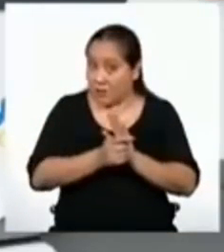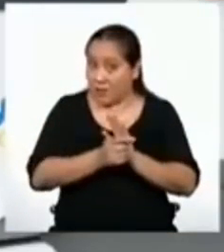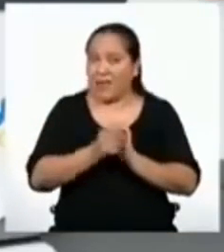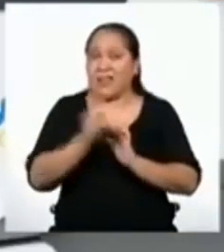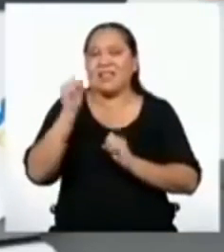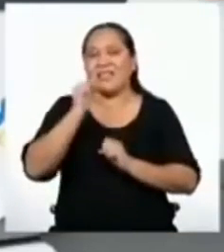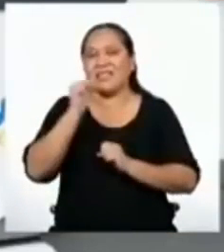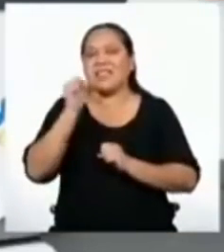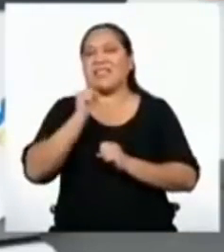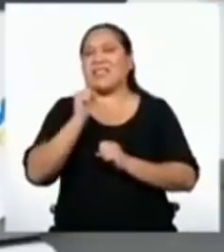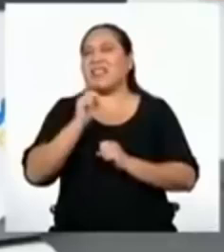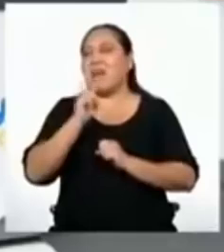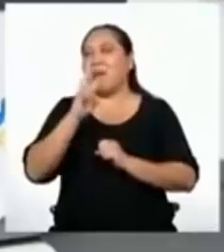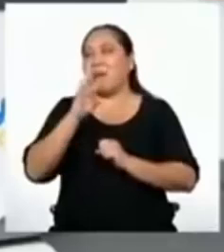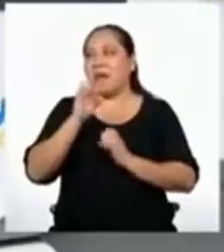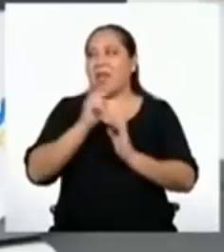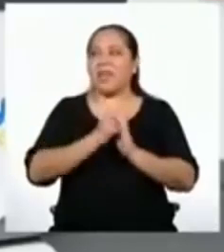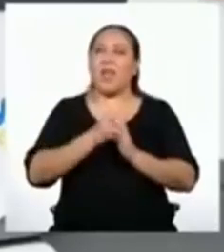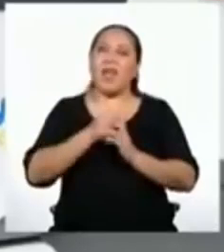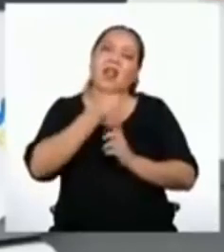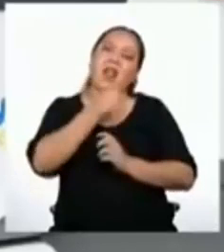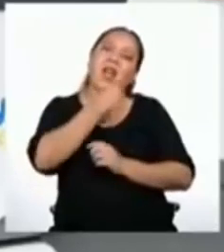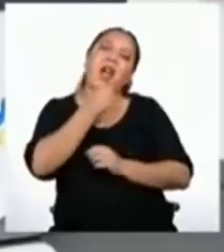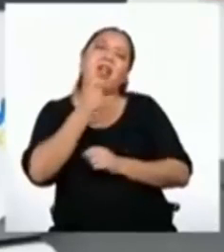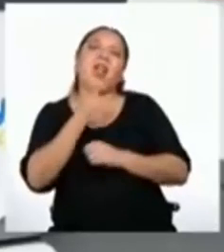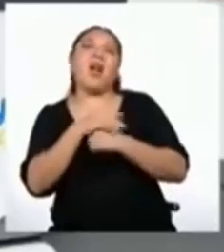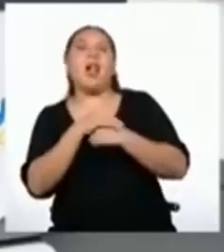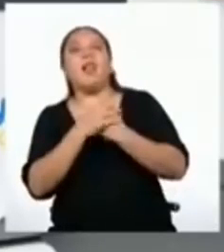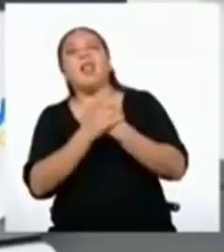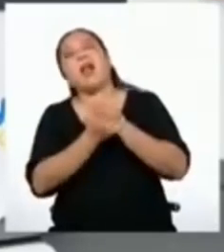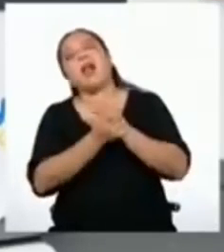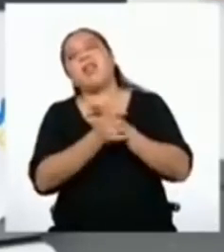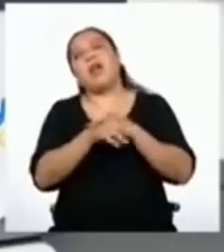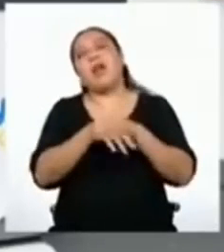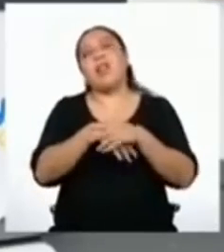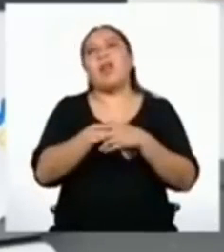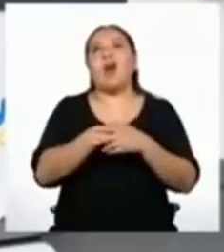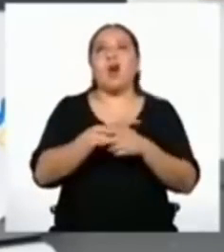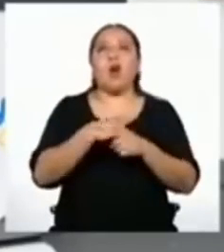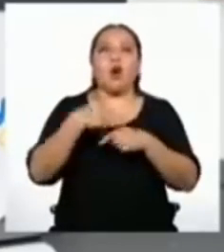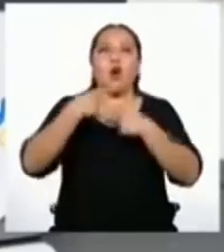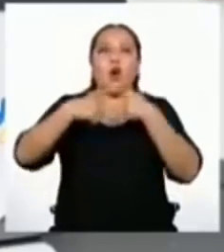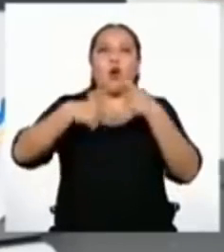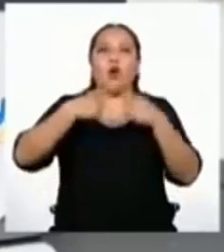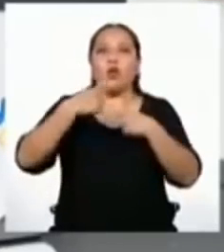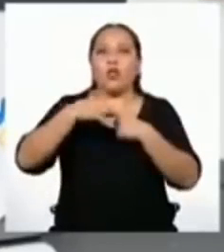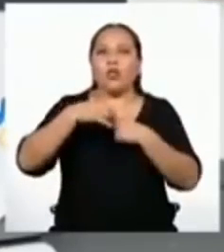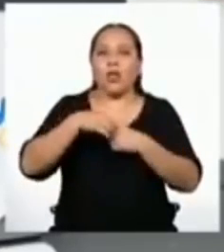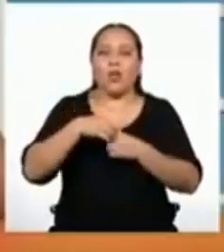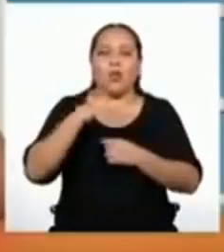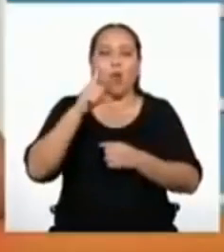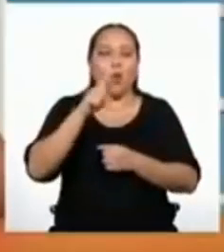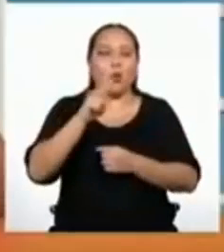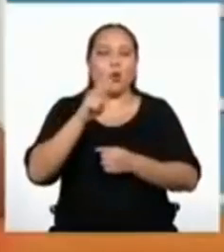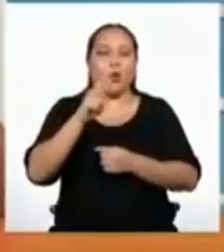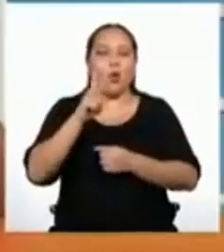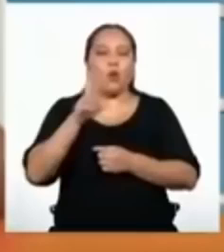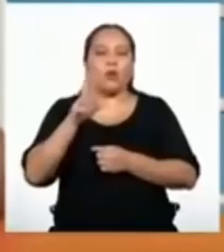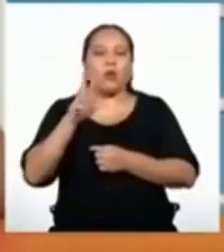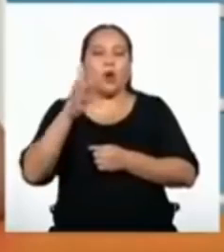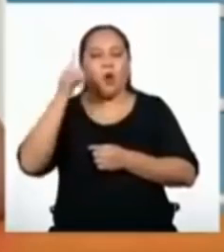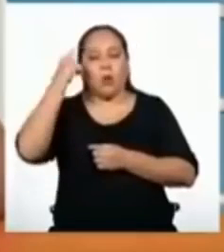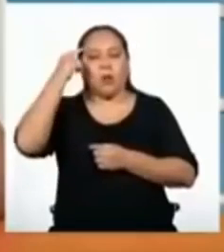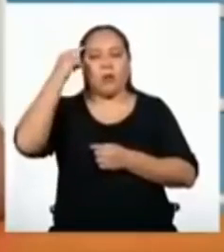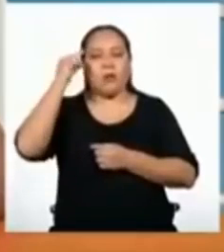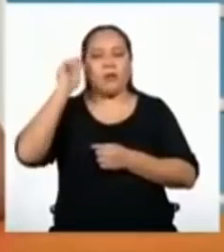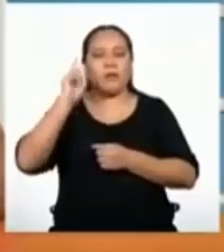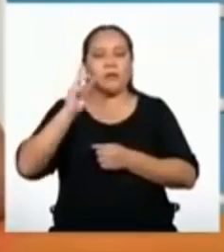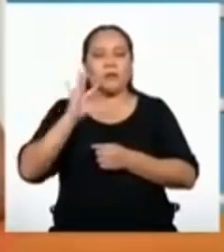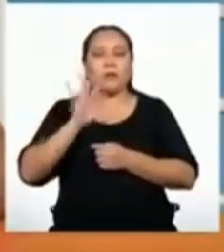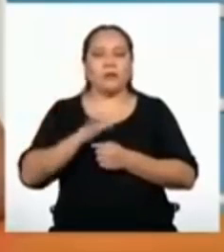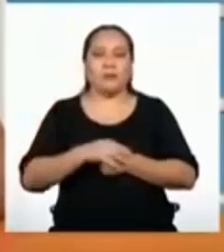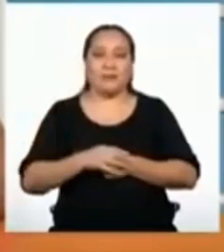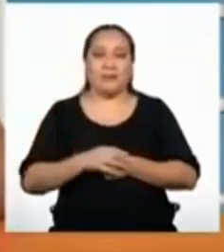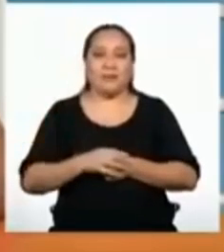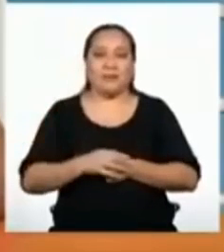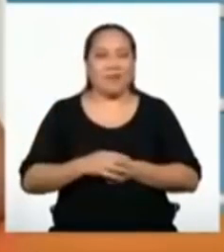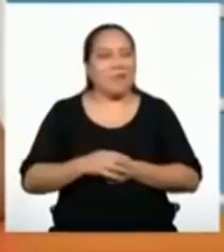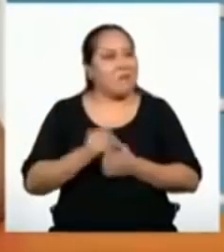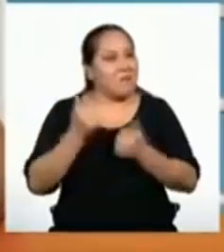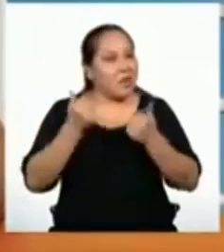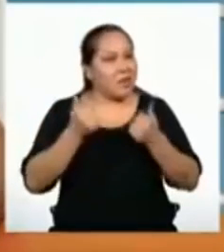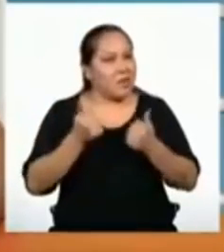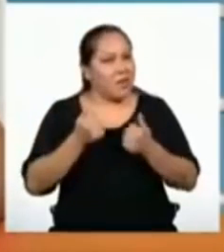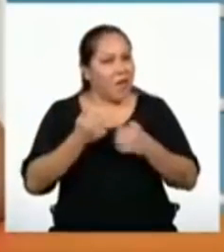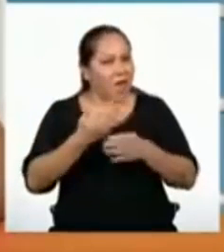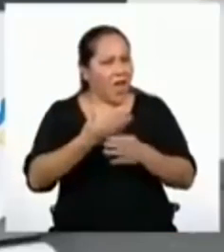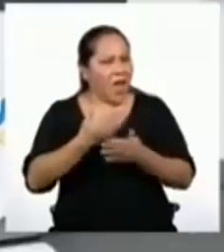¡Claro! ¡Veinte segundos cantando canciones o contando hasta veinte en mi mente! ¡Excelente! ¿En qué